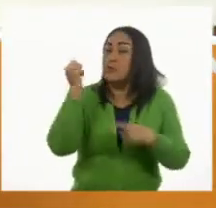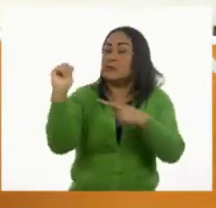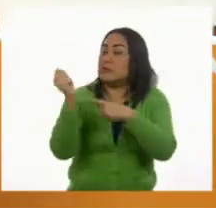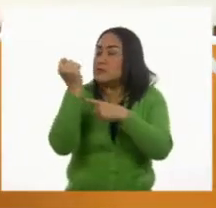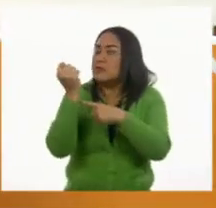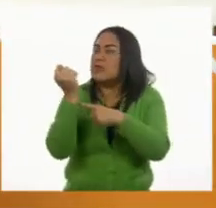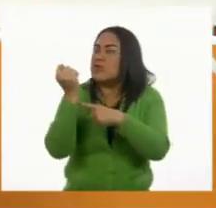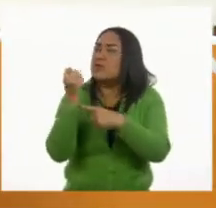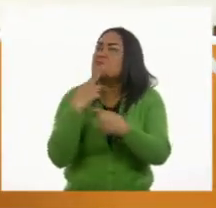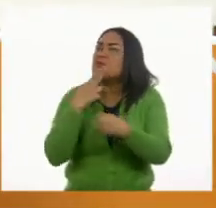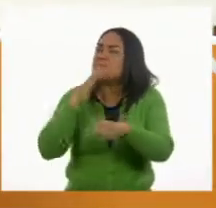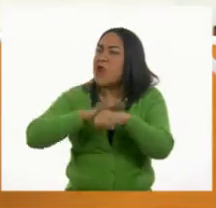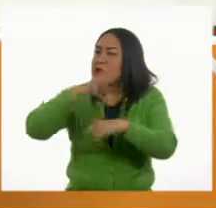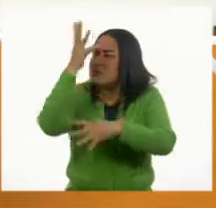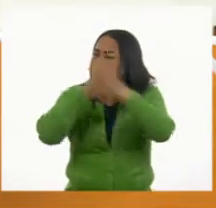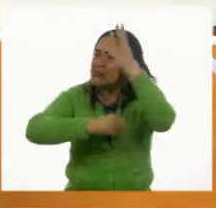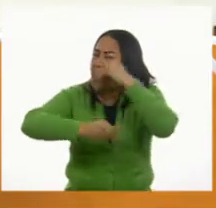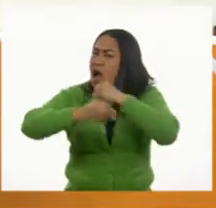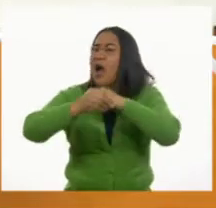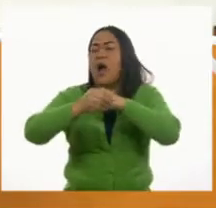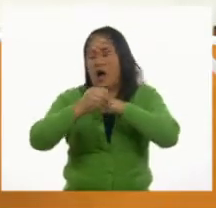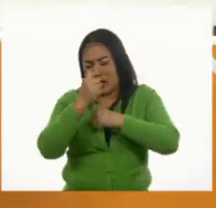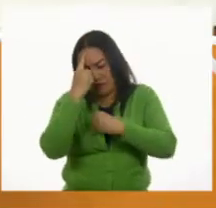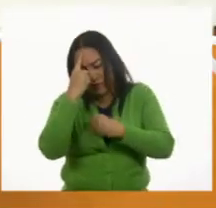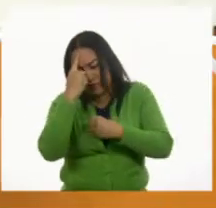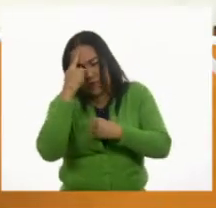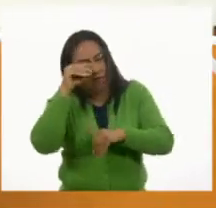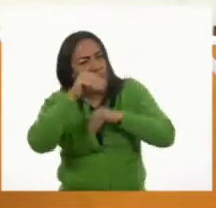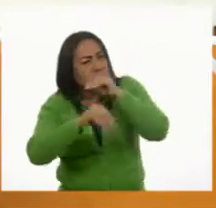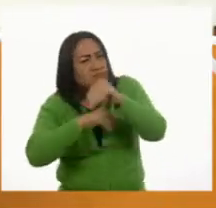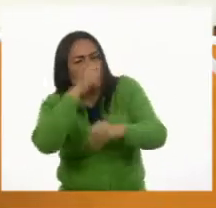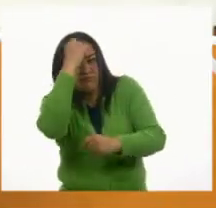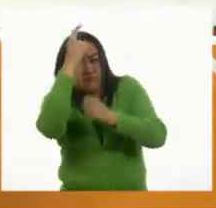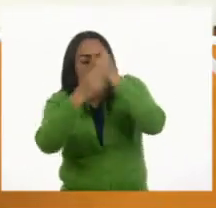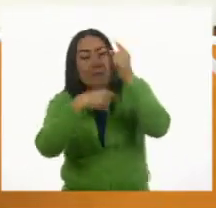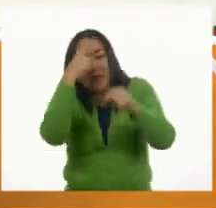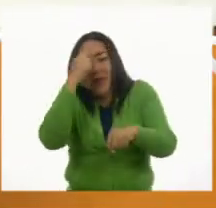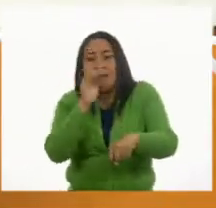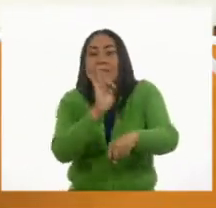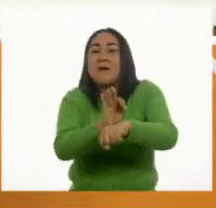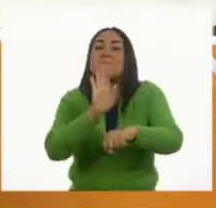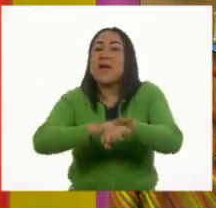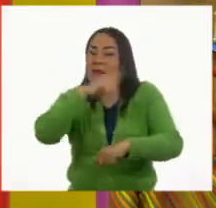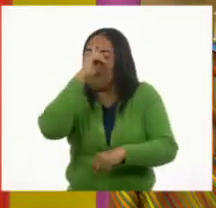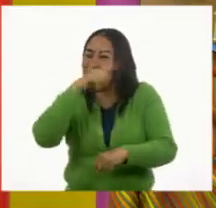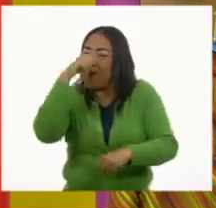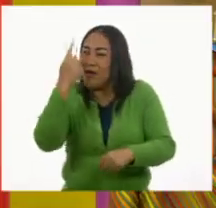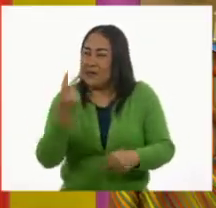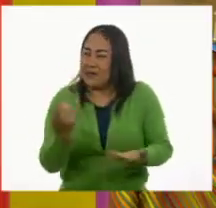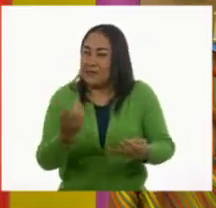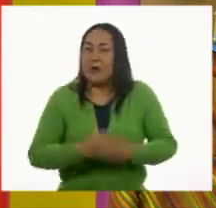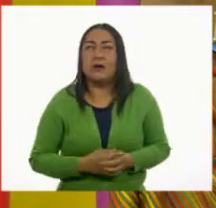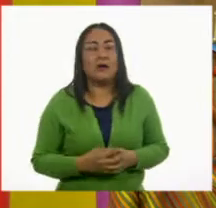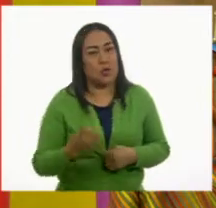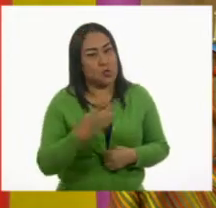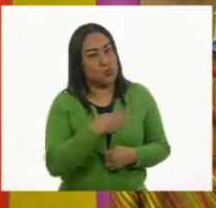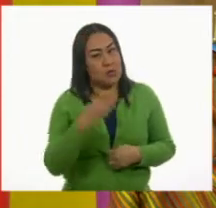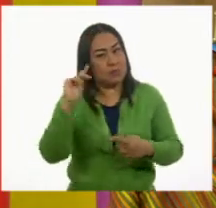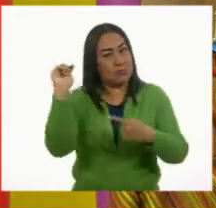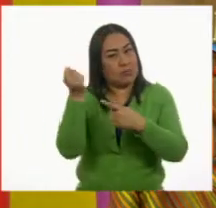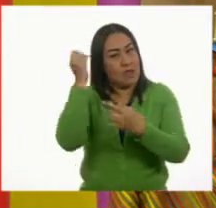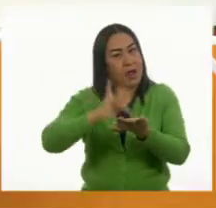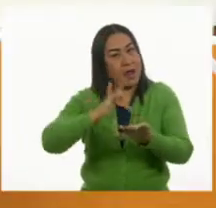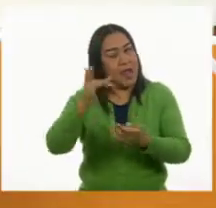conocimientos y inventar aparatos para facilitarnos la vida. Muy bien, qué bueno que existe la tecnología.